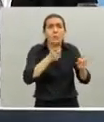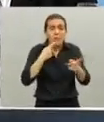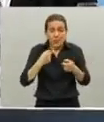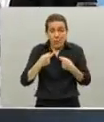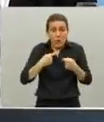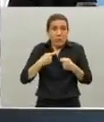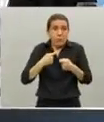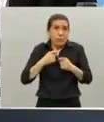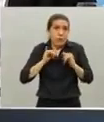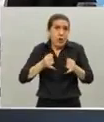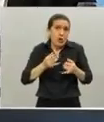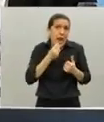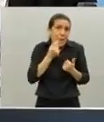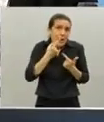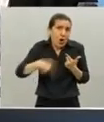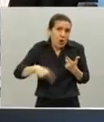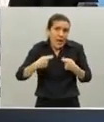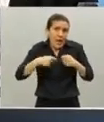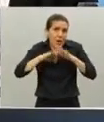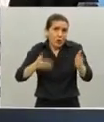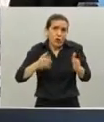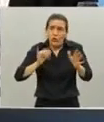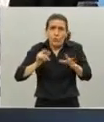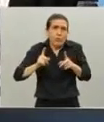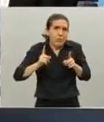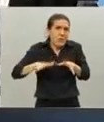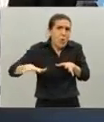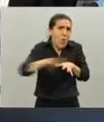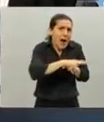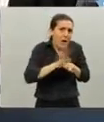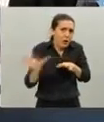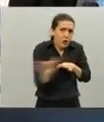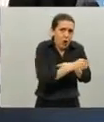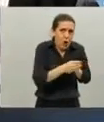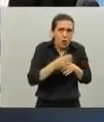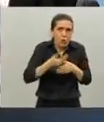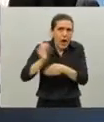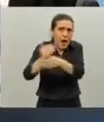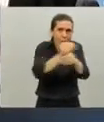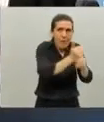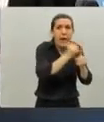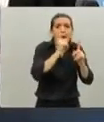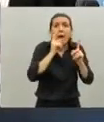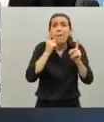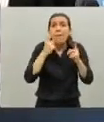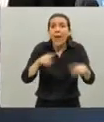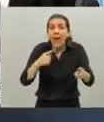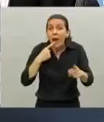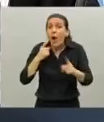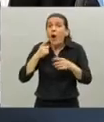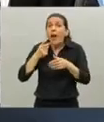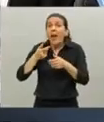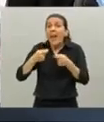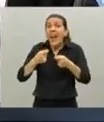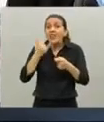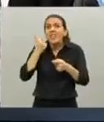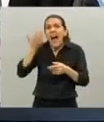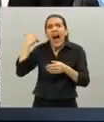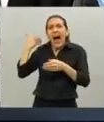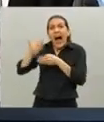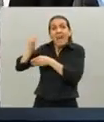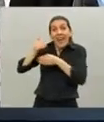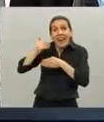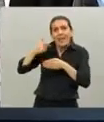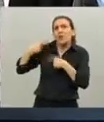comercio esencial por supuesto se mantiene como en todos lados y el comercio se abre se mantienen aquellas actividades que ya estaban abiertas